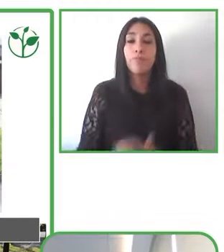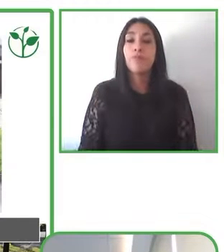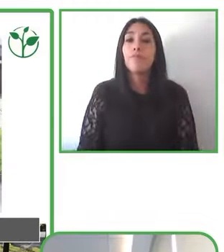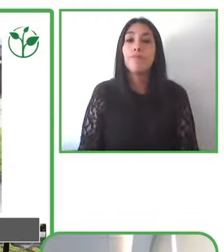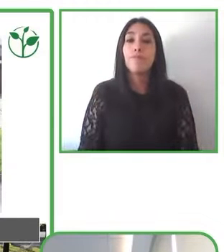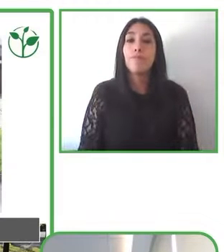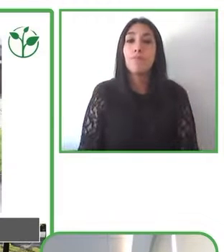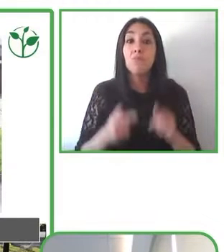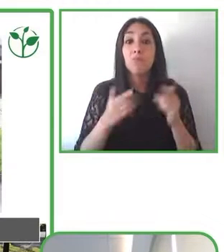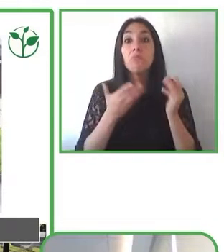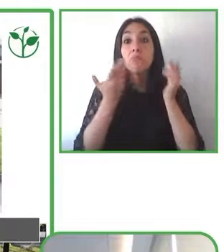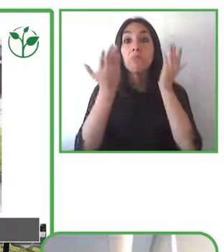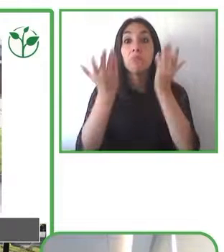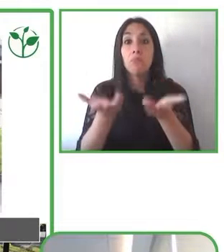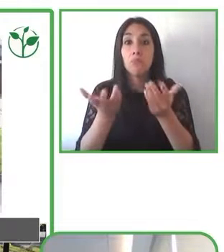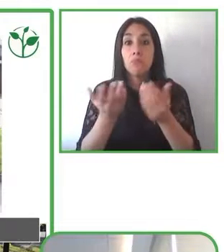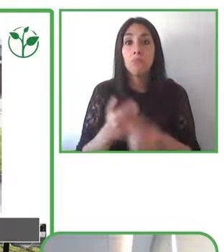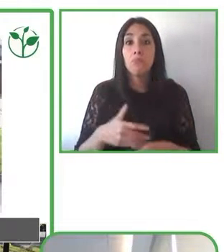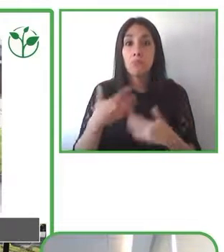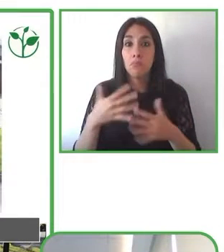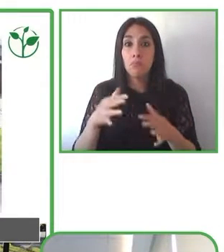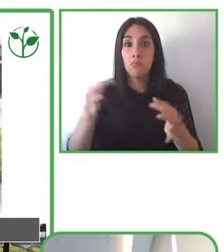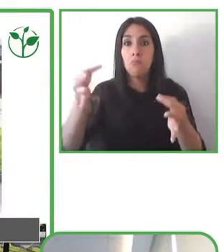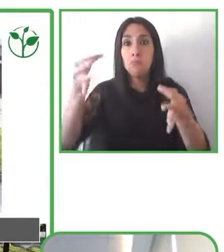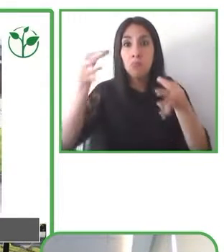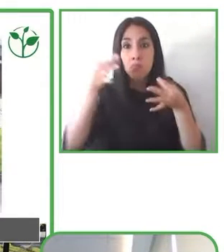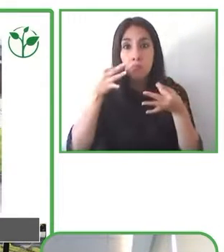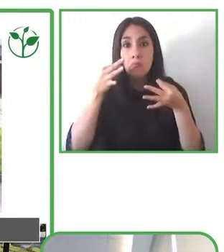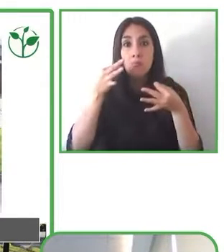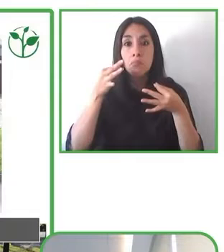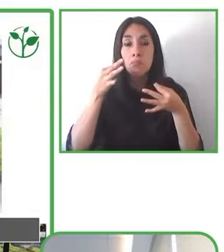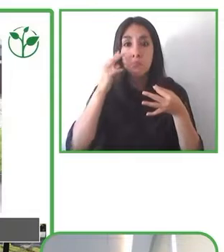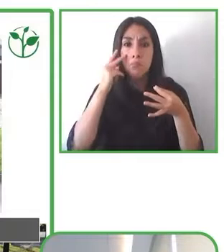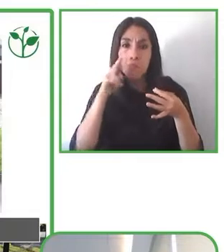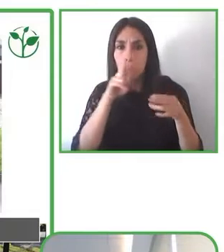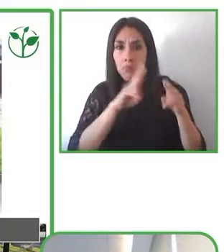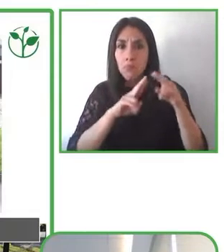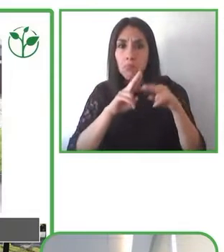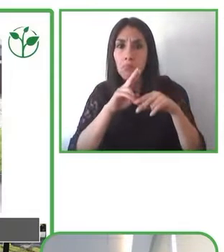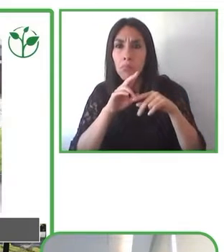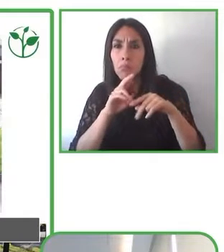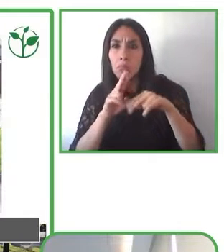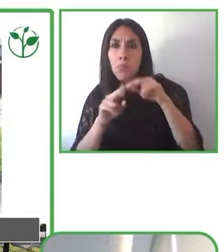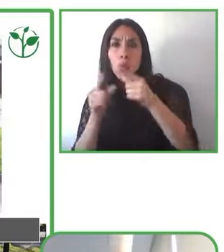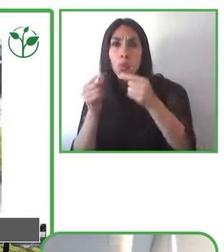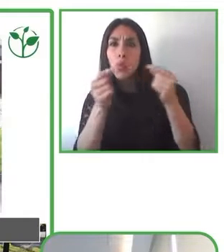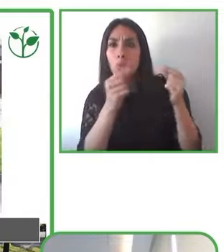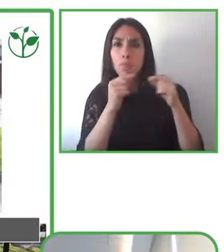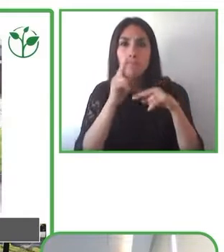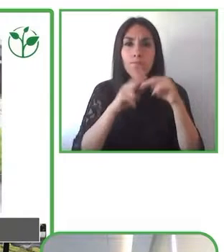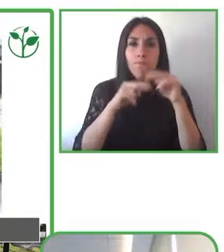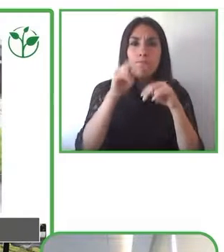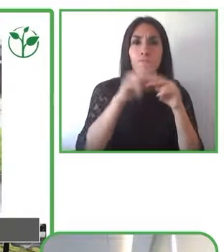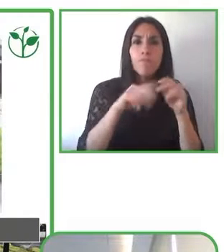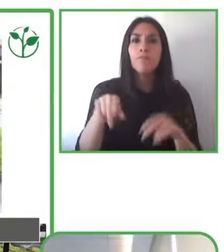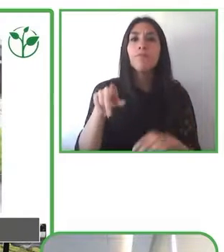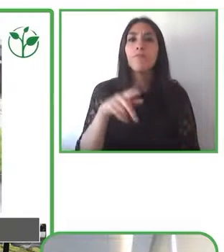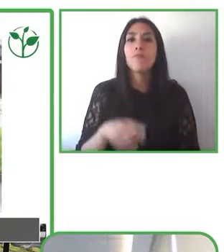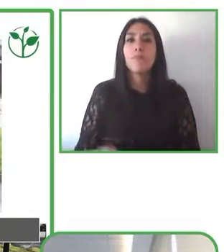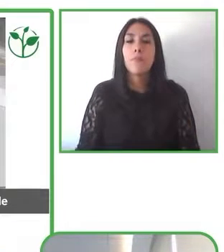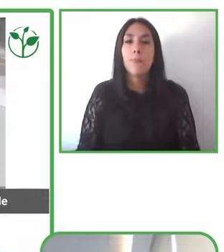permite ir reparando estas omisiones y poniendo valor a la accesibilidad en la continuación del proyecto.